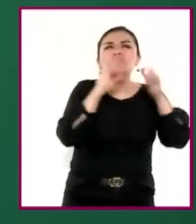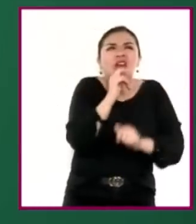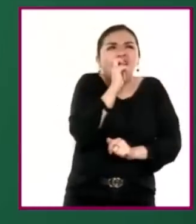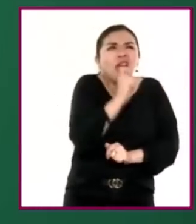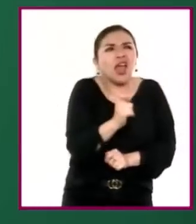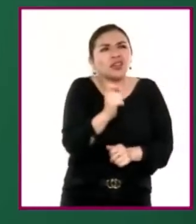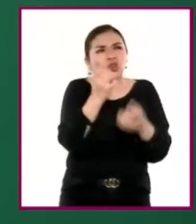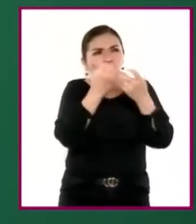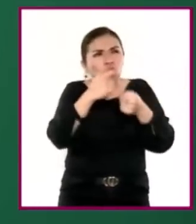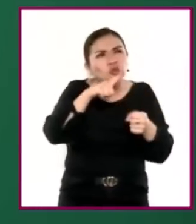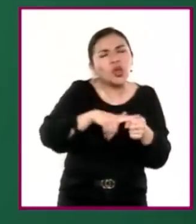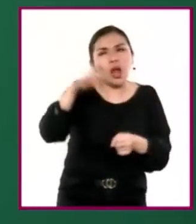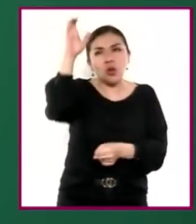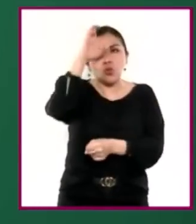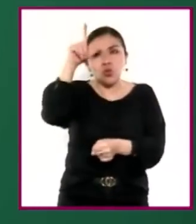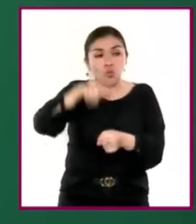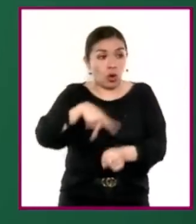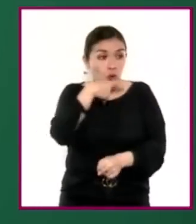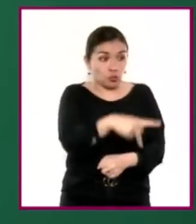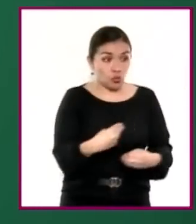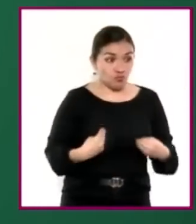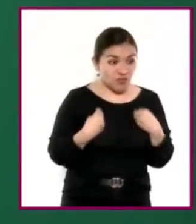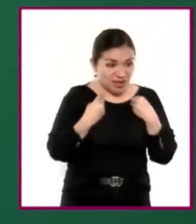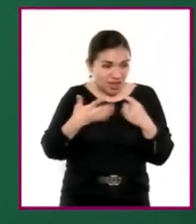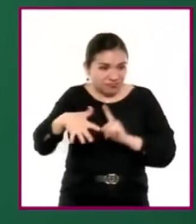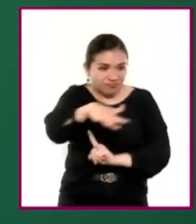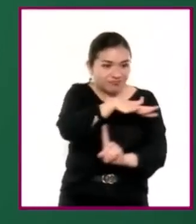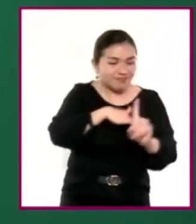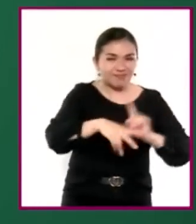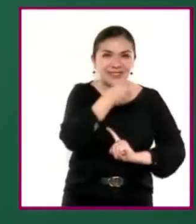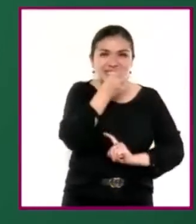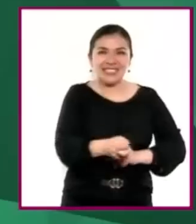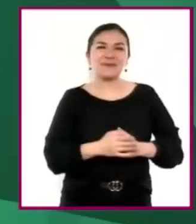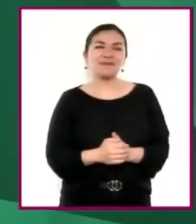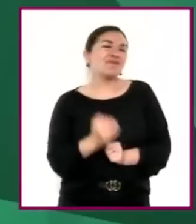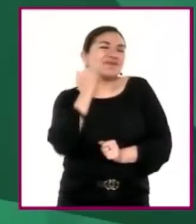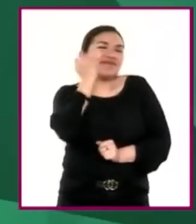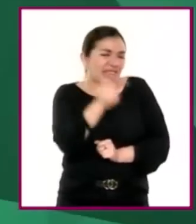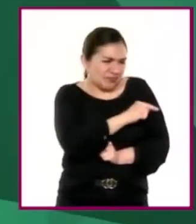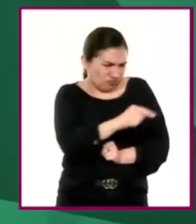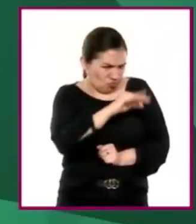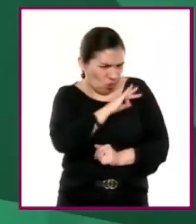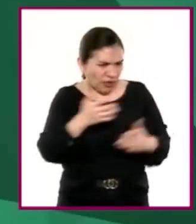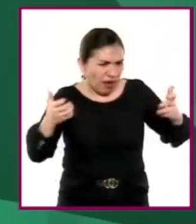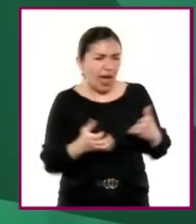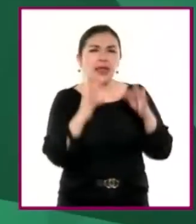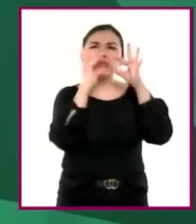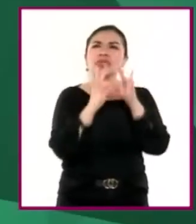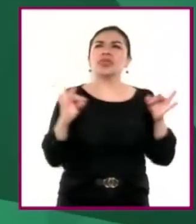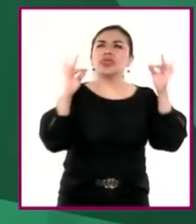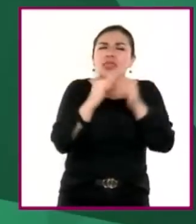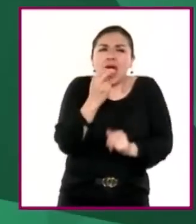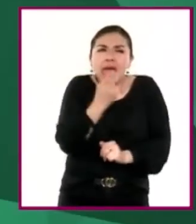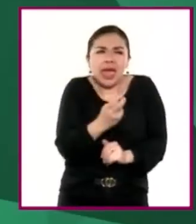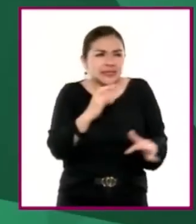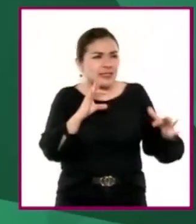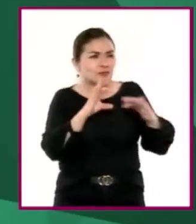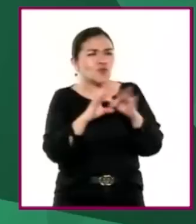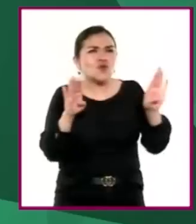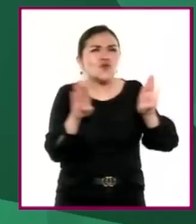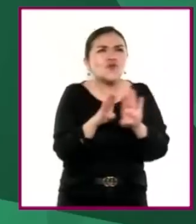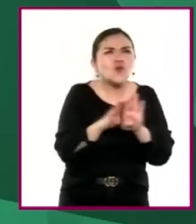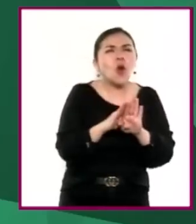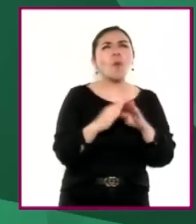sociales y culturales de las que forman parte y que constituyen su entorno. Se busca que sean capaces de describir estas relaciones,